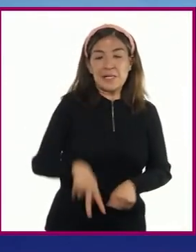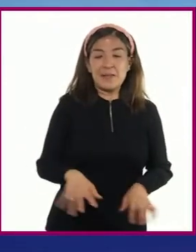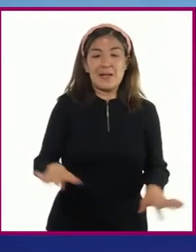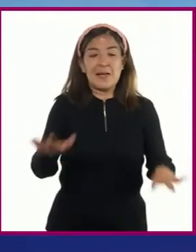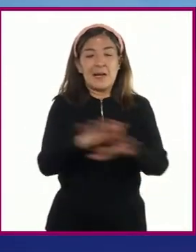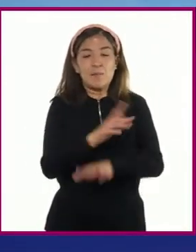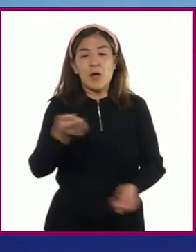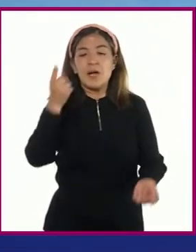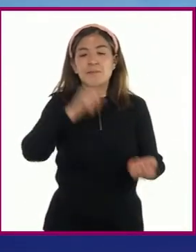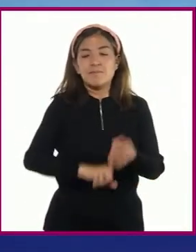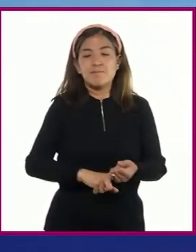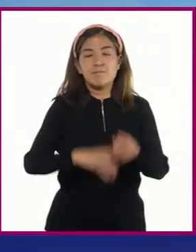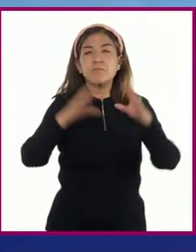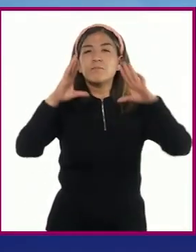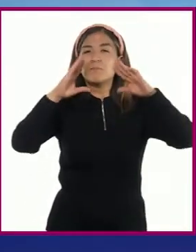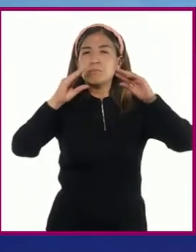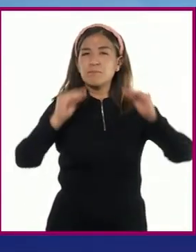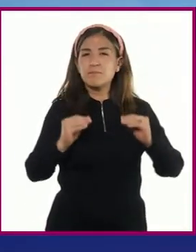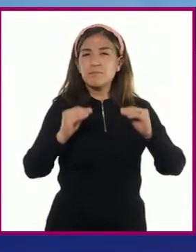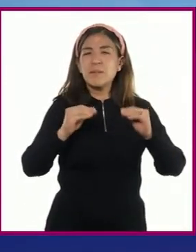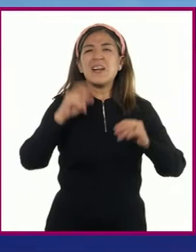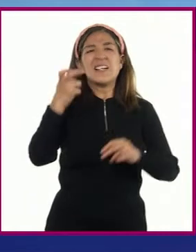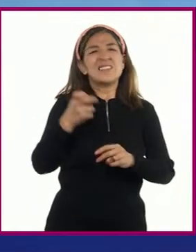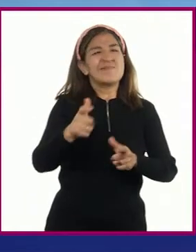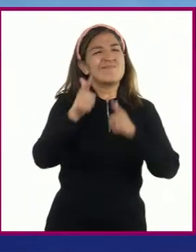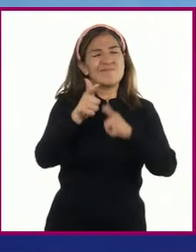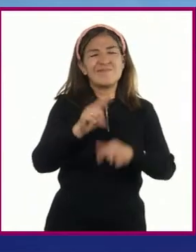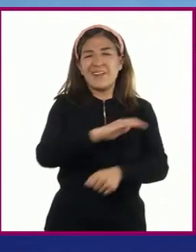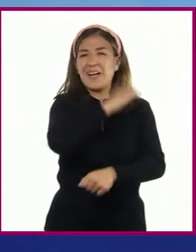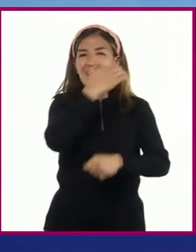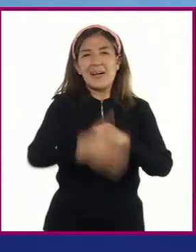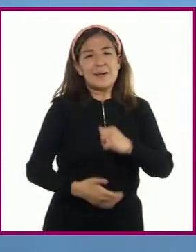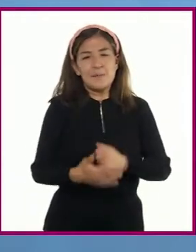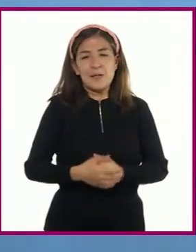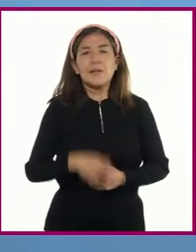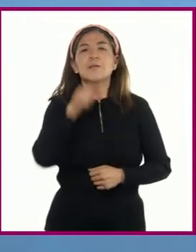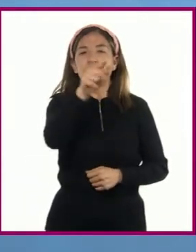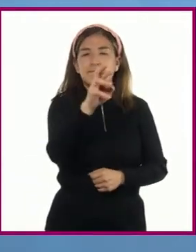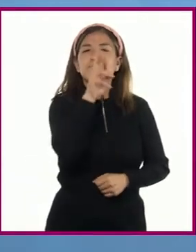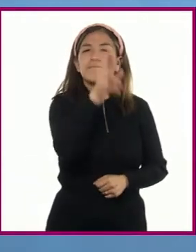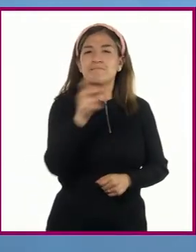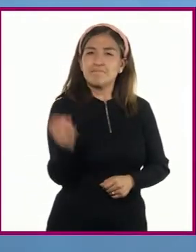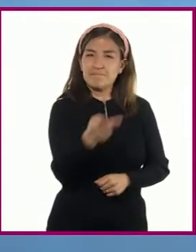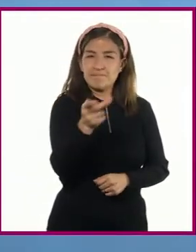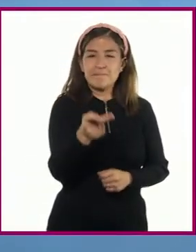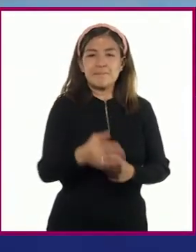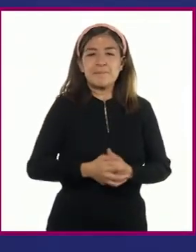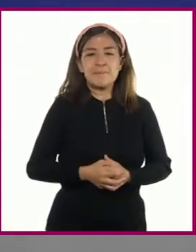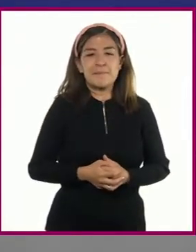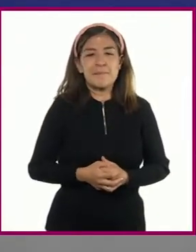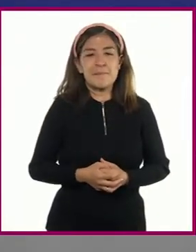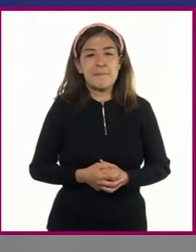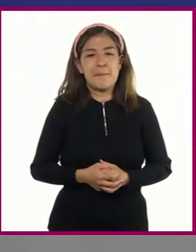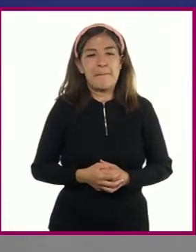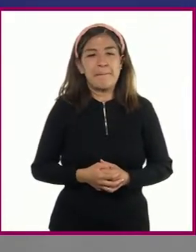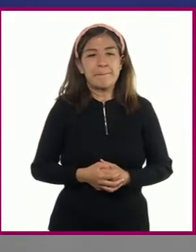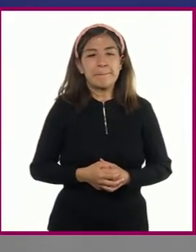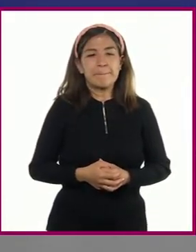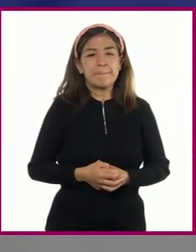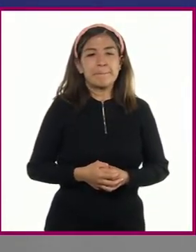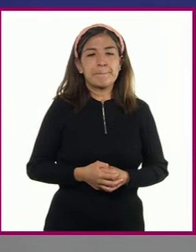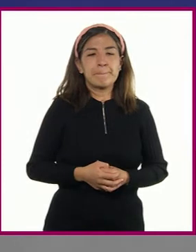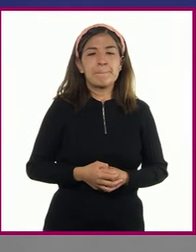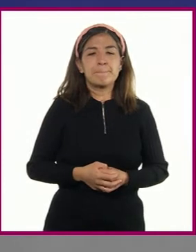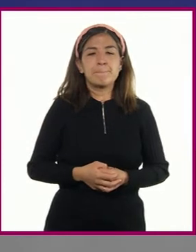cambio llegó con el silencio de las armas y a que respondan las siguientes preguntas. Uno.